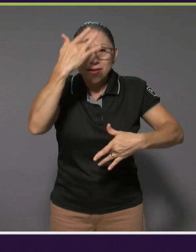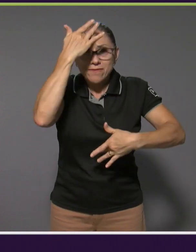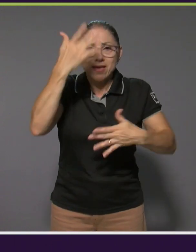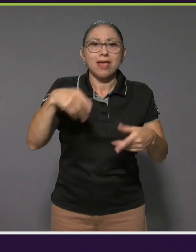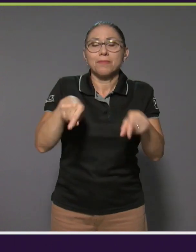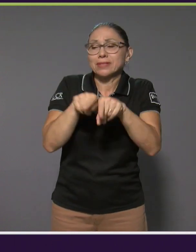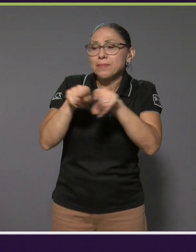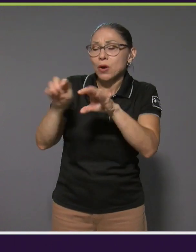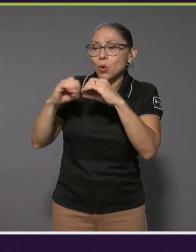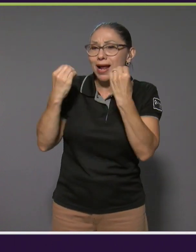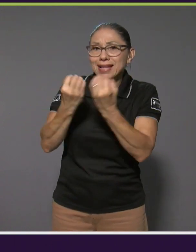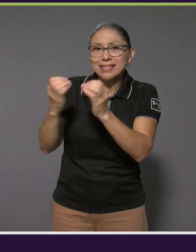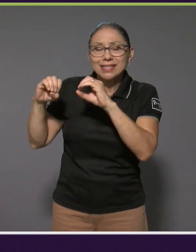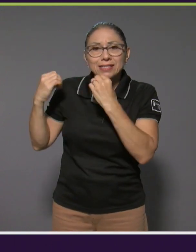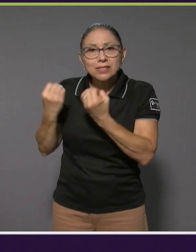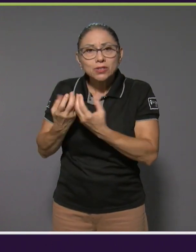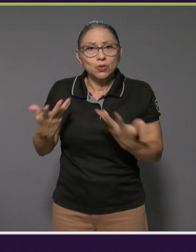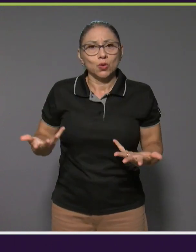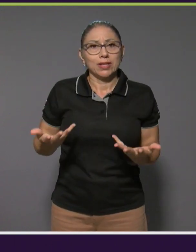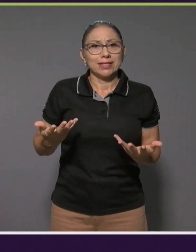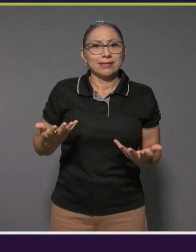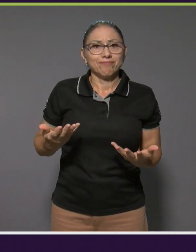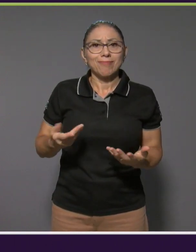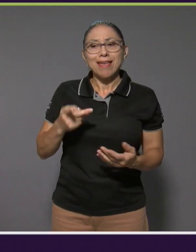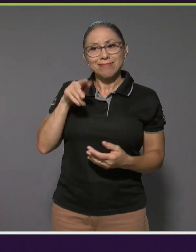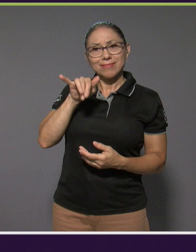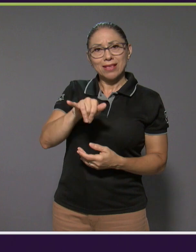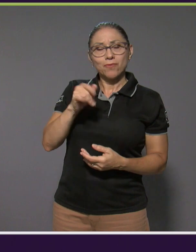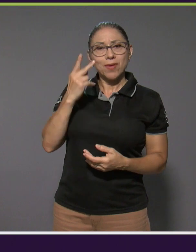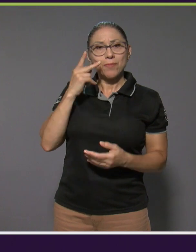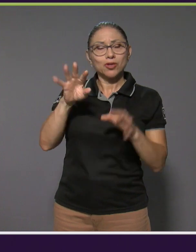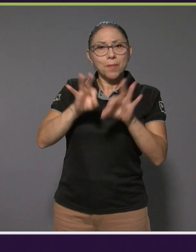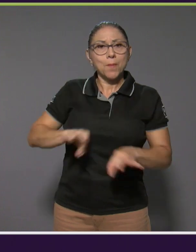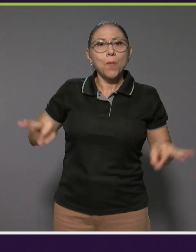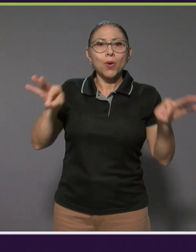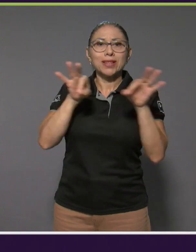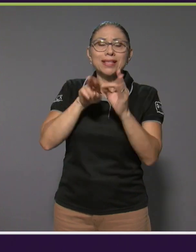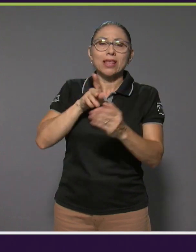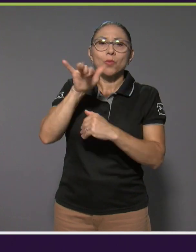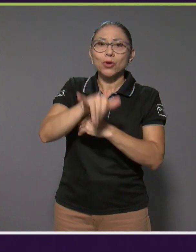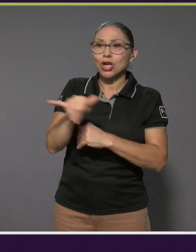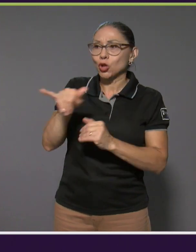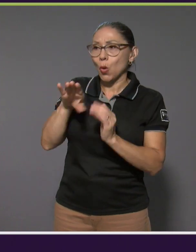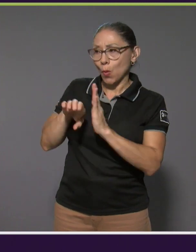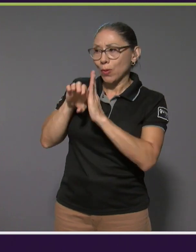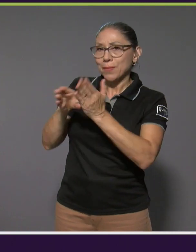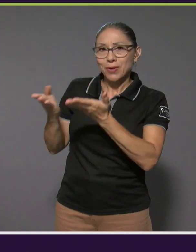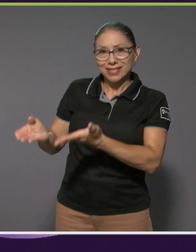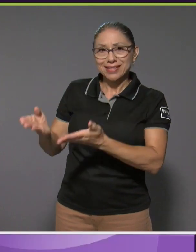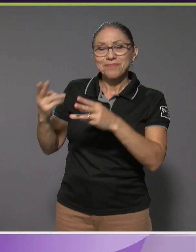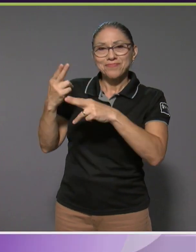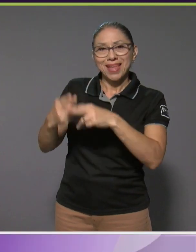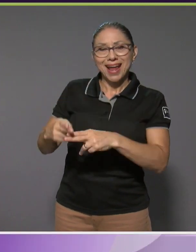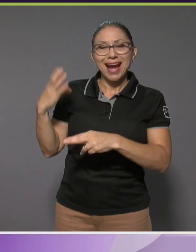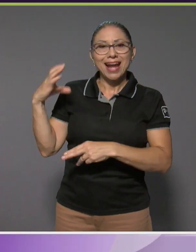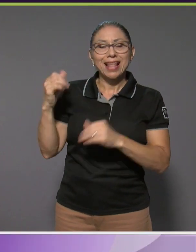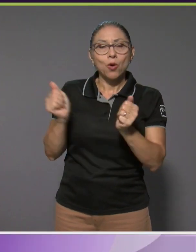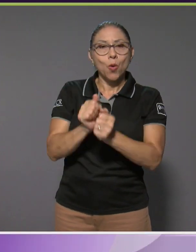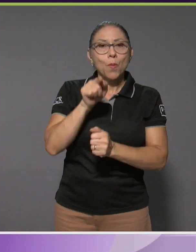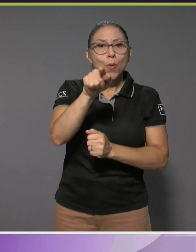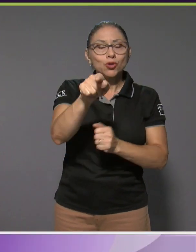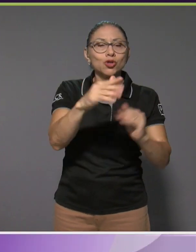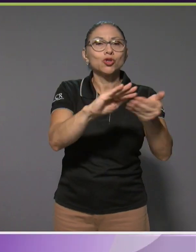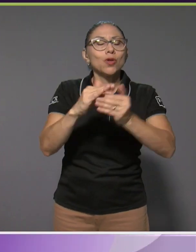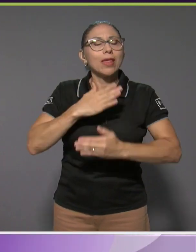resalta la importancia de tener un proyecto como Cartago con Voz y Ciudad Compasiva. El concepto de los cuidados